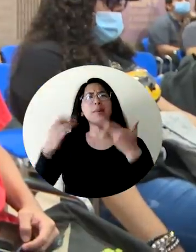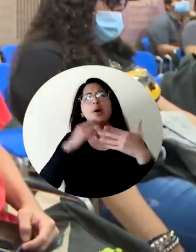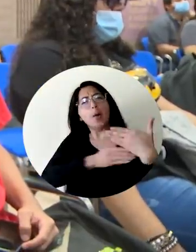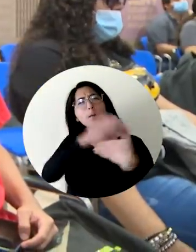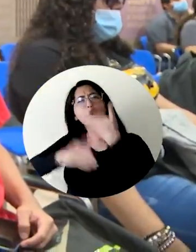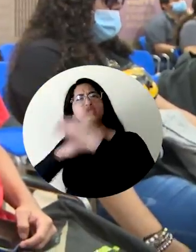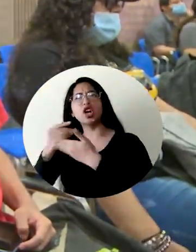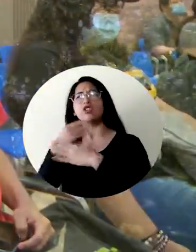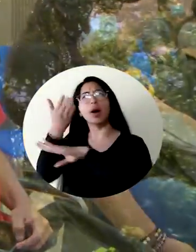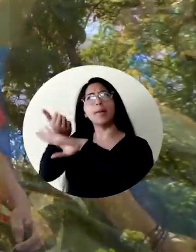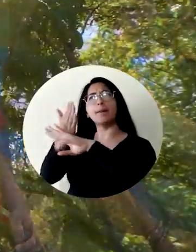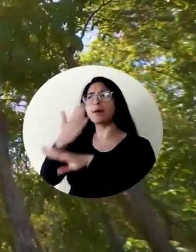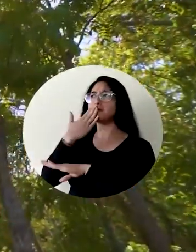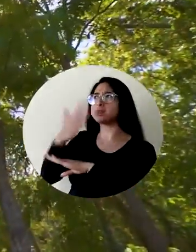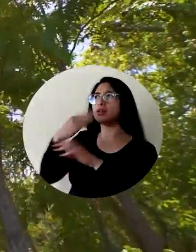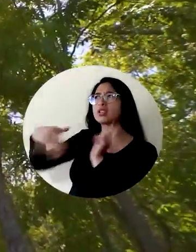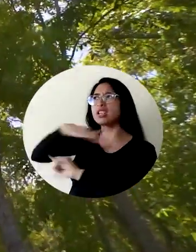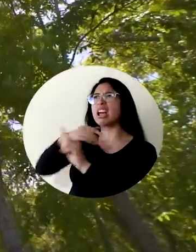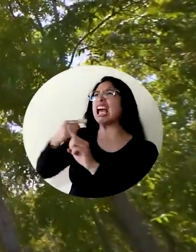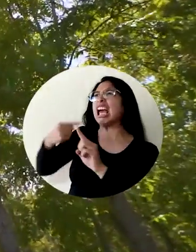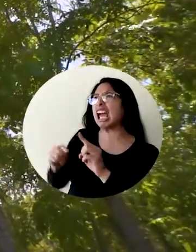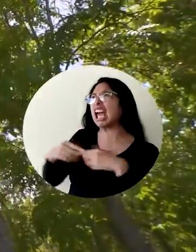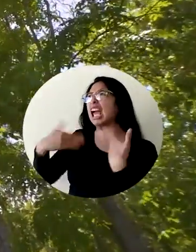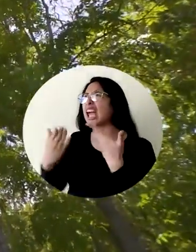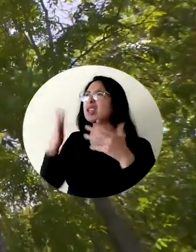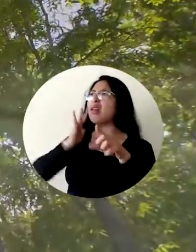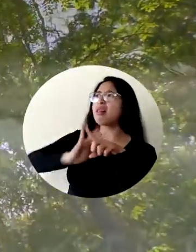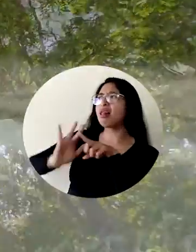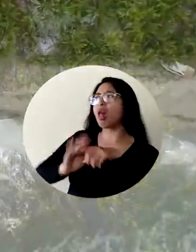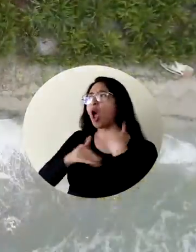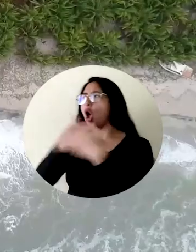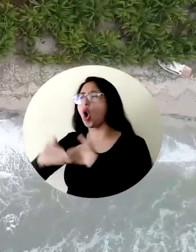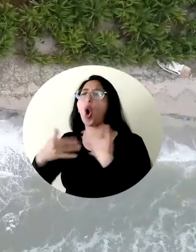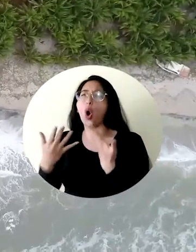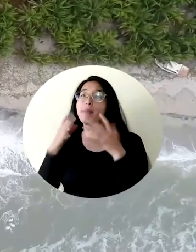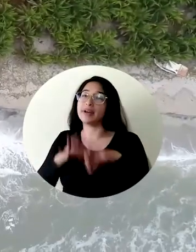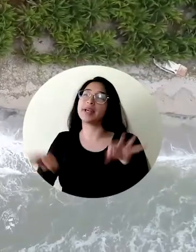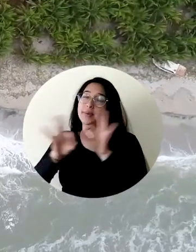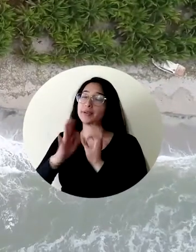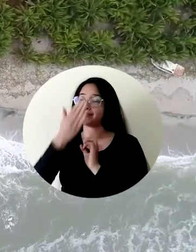conocimiento sobre el proceso de licenciamiento ambiental cómo se lleva a cabo y para qué es